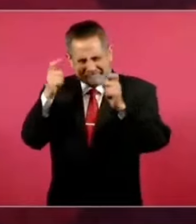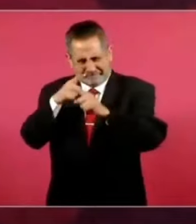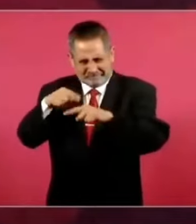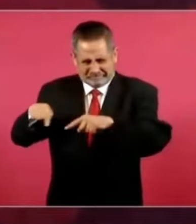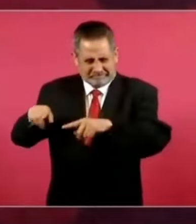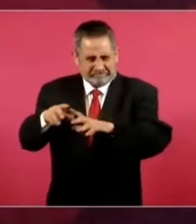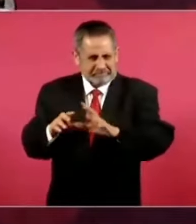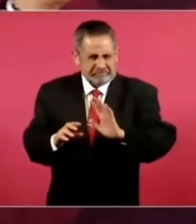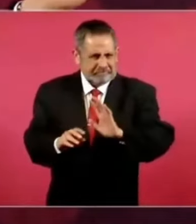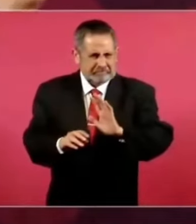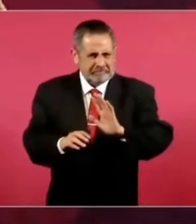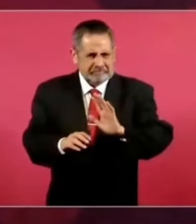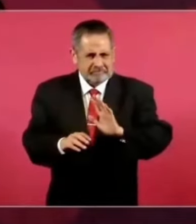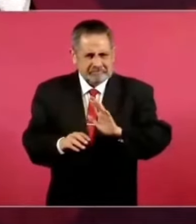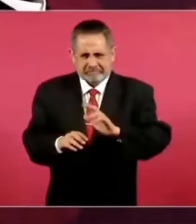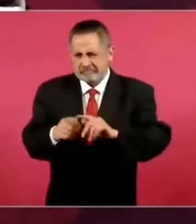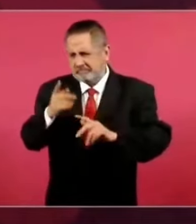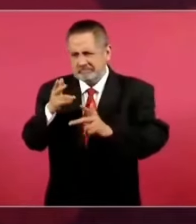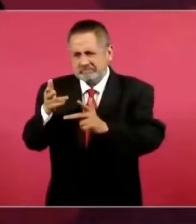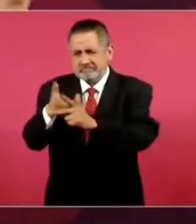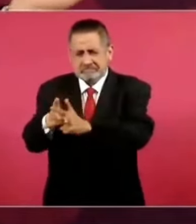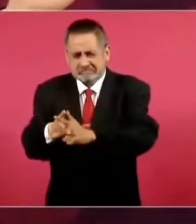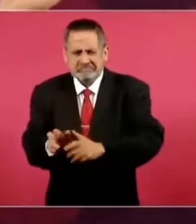tuviese un asesinato.